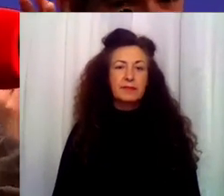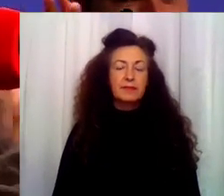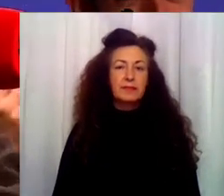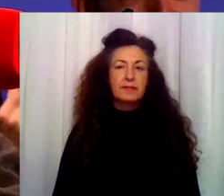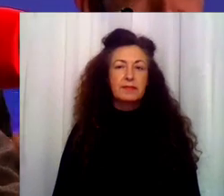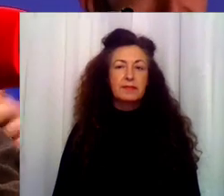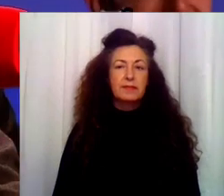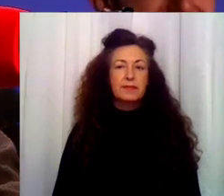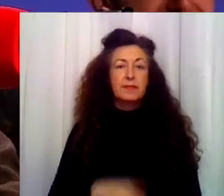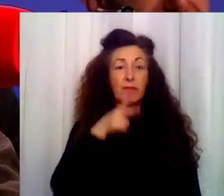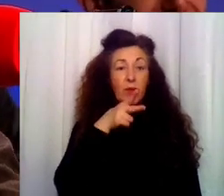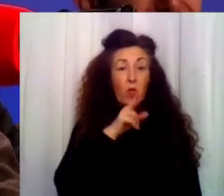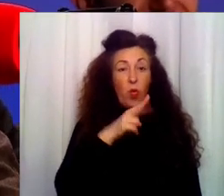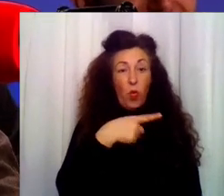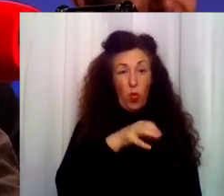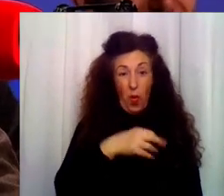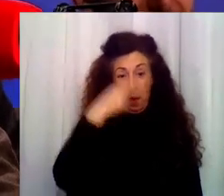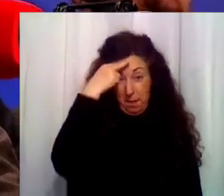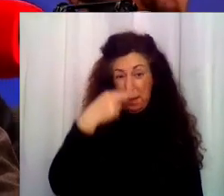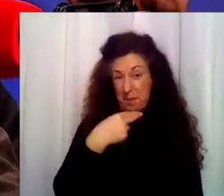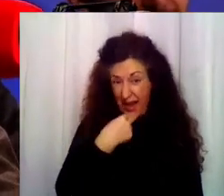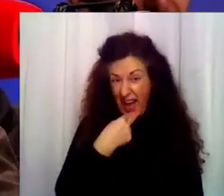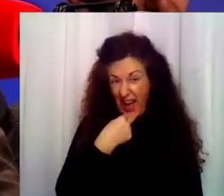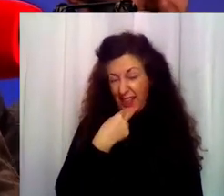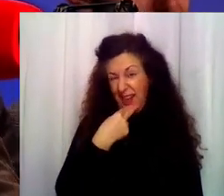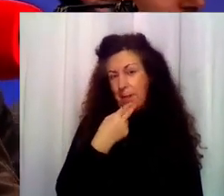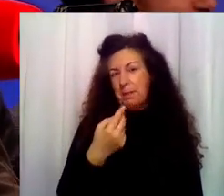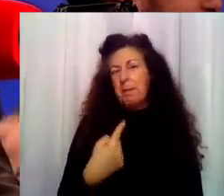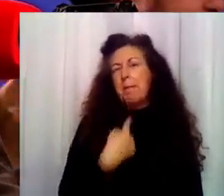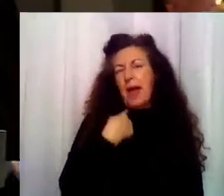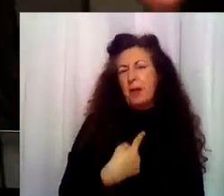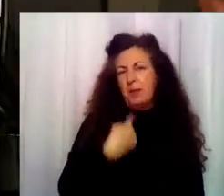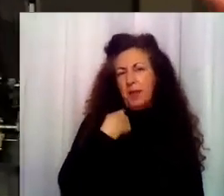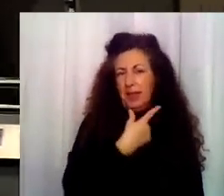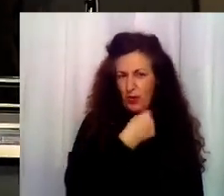Como Hugo, ese padre al que no le gusta nada perder, Víctor Clavijo.